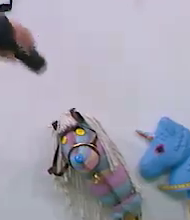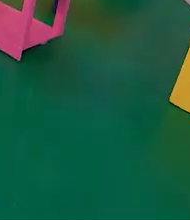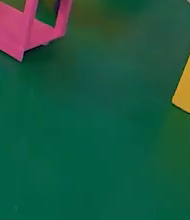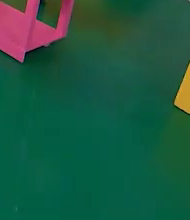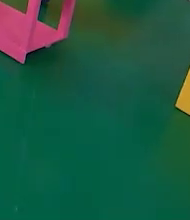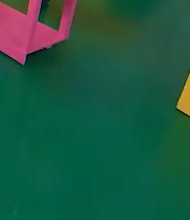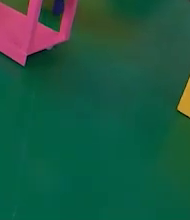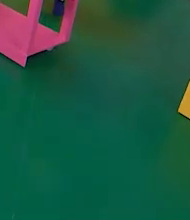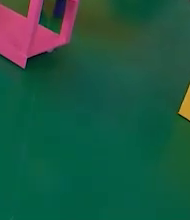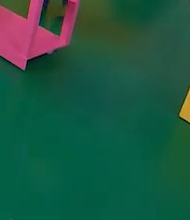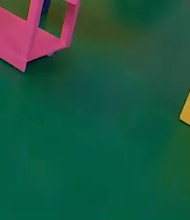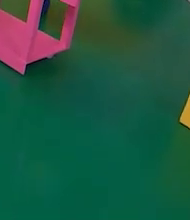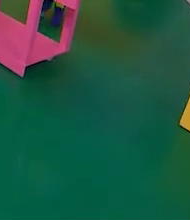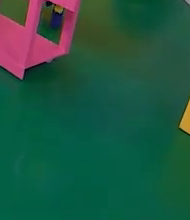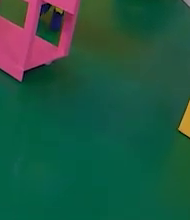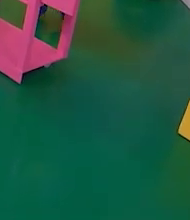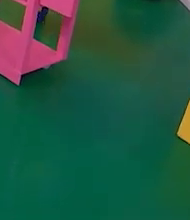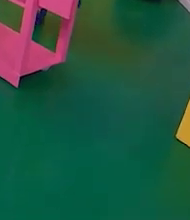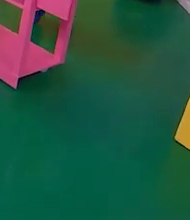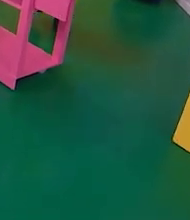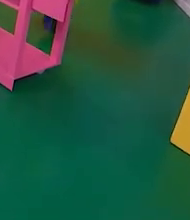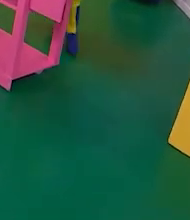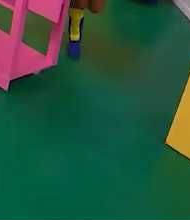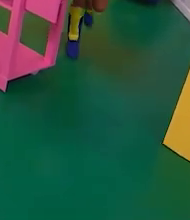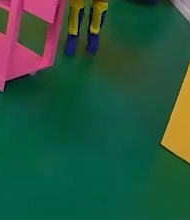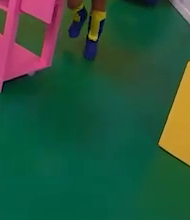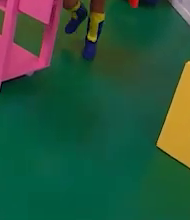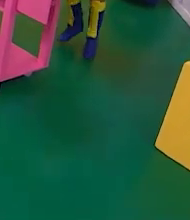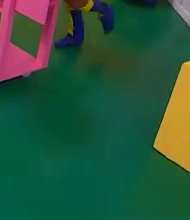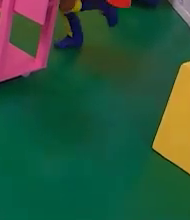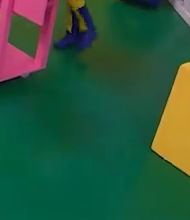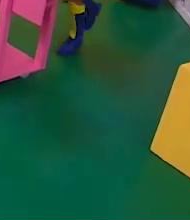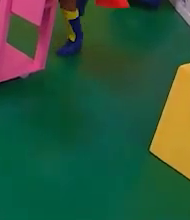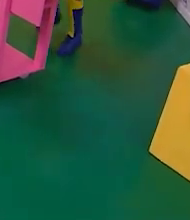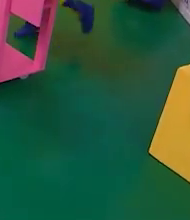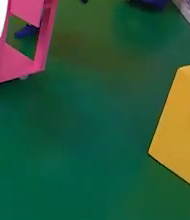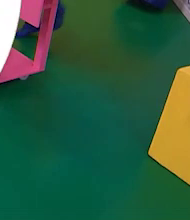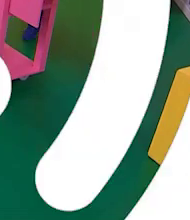Las semillas nos dan mucha energía. ¡Vamos a movernos! ¡A movernos!